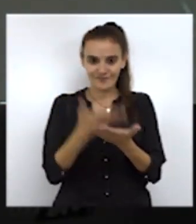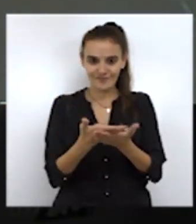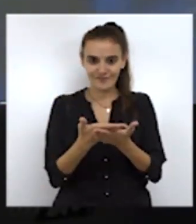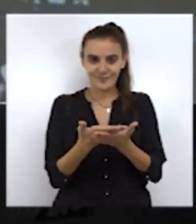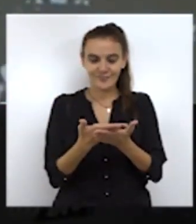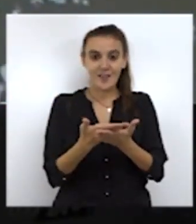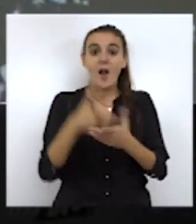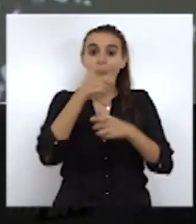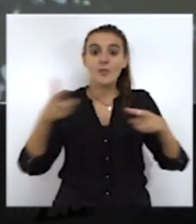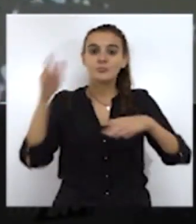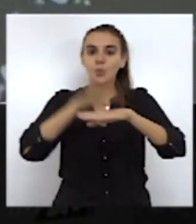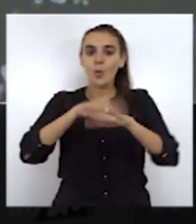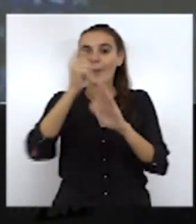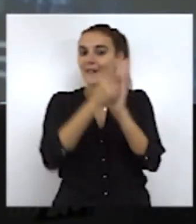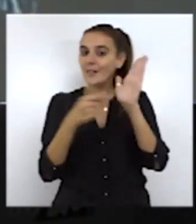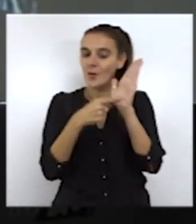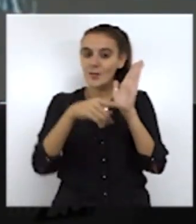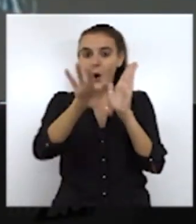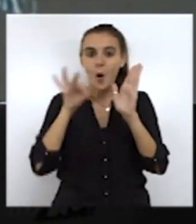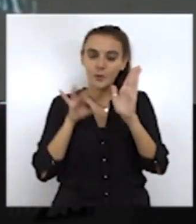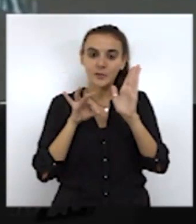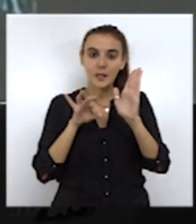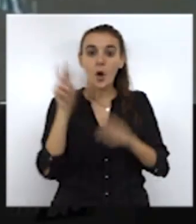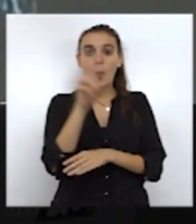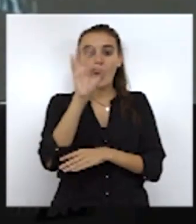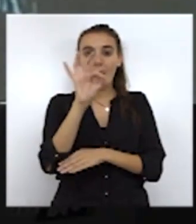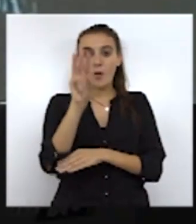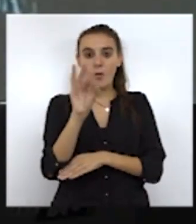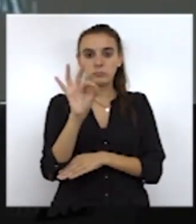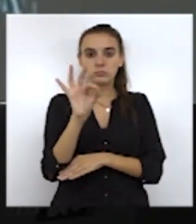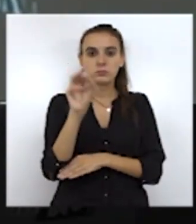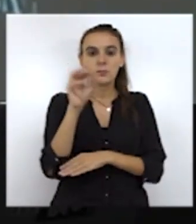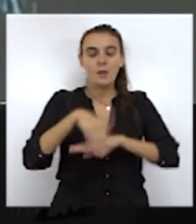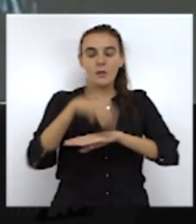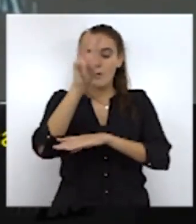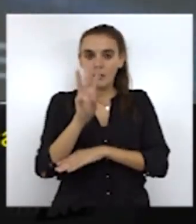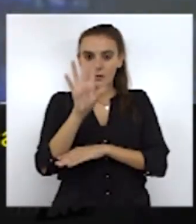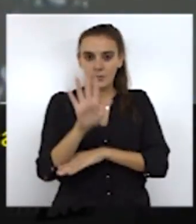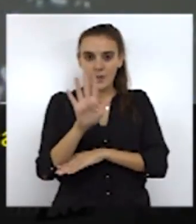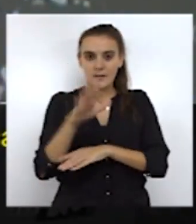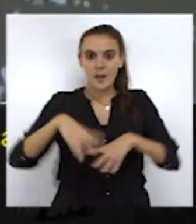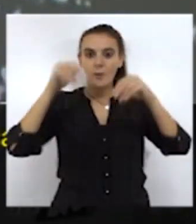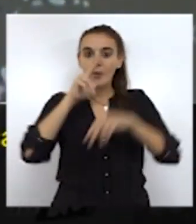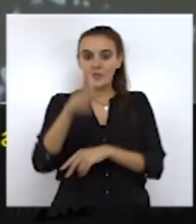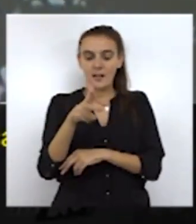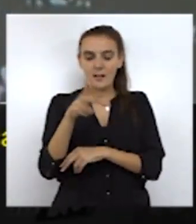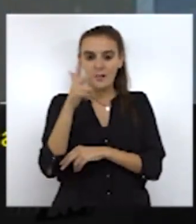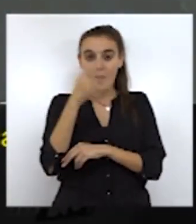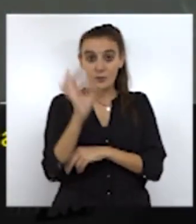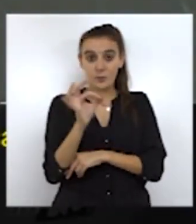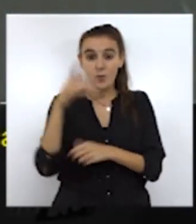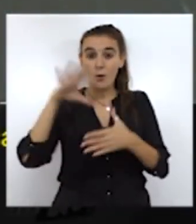cual aquellos que cumplan los requisitos pueden optar a comprar cinco VPO en Villanastra y Monteacho. Un martes en que